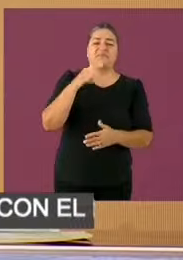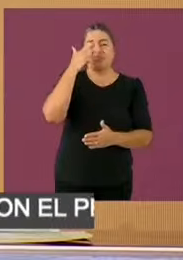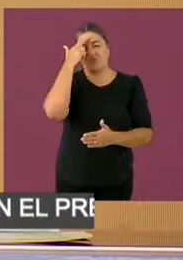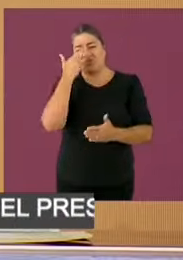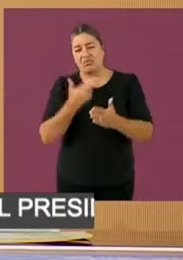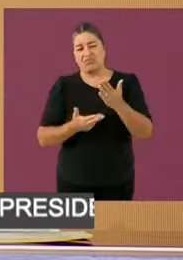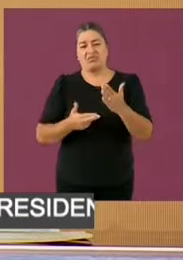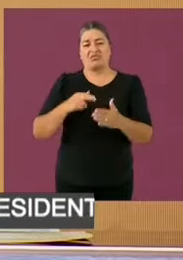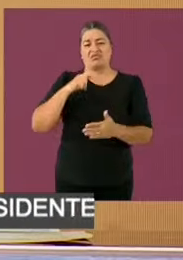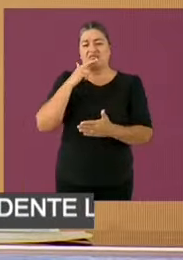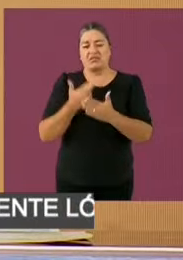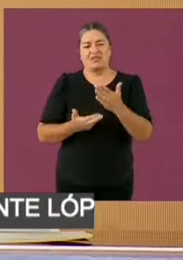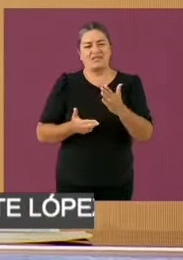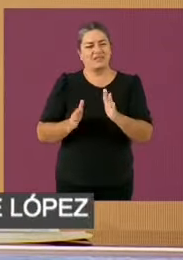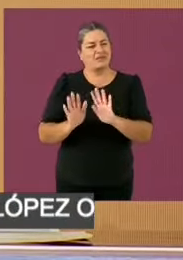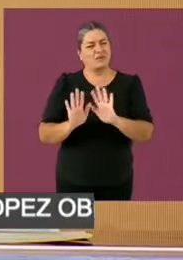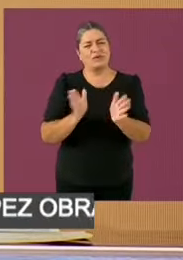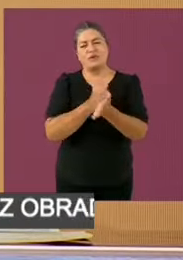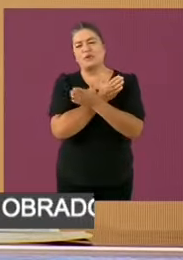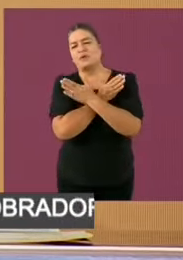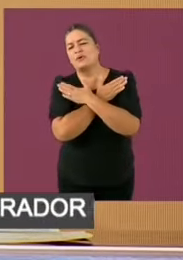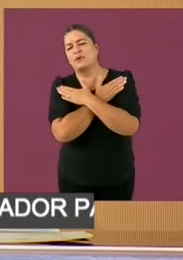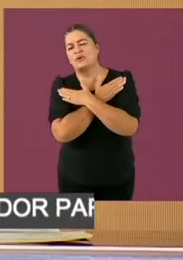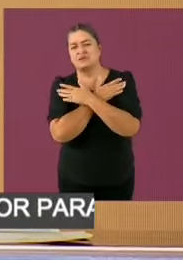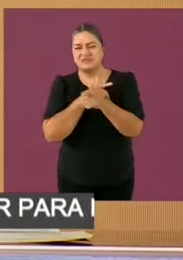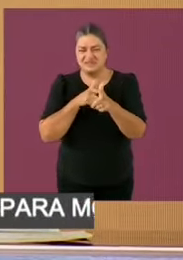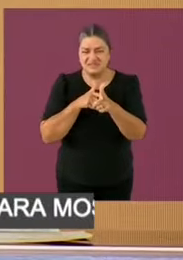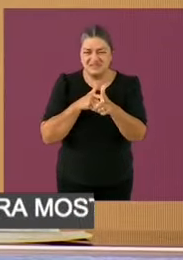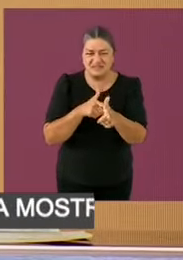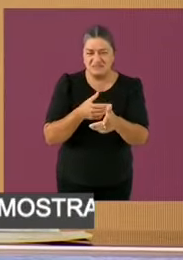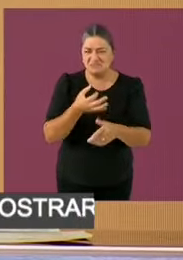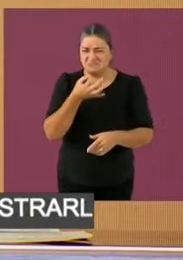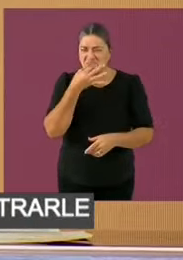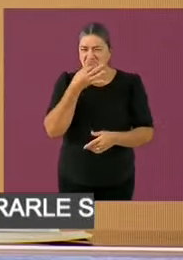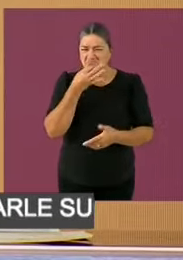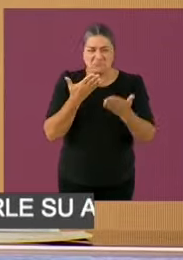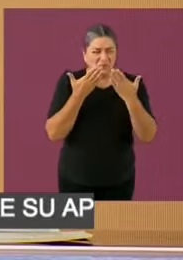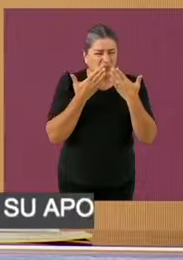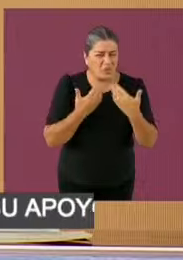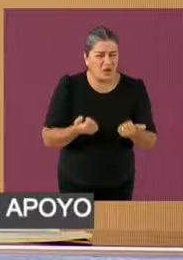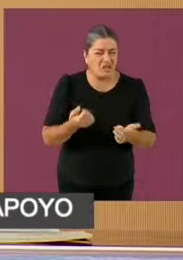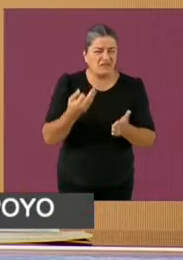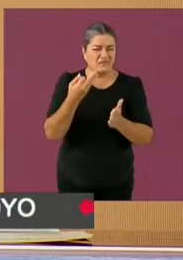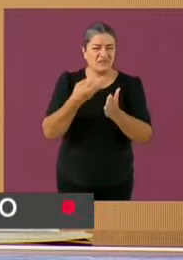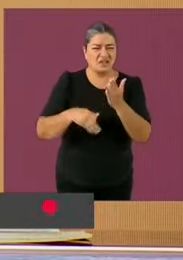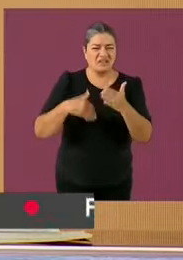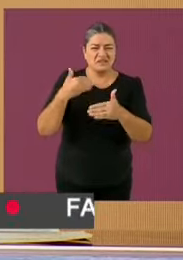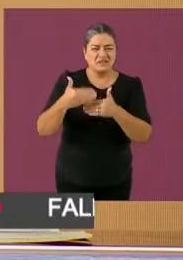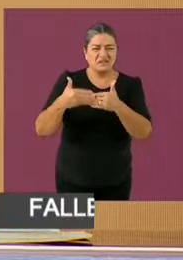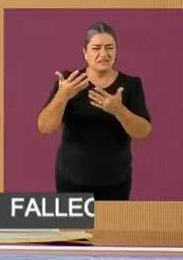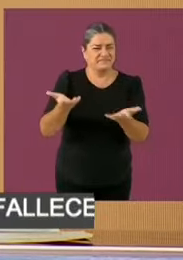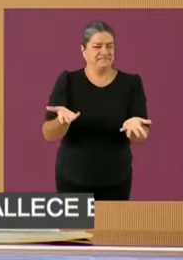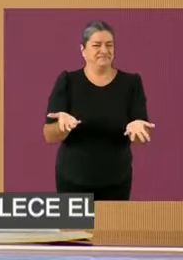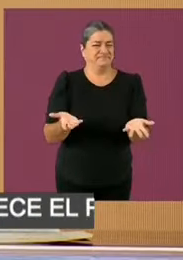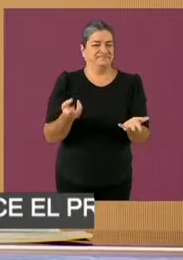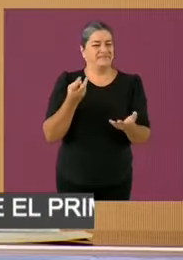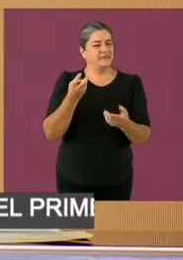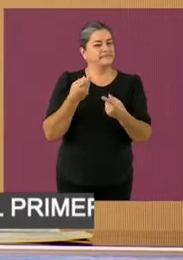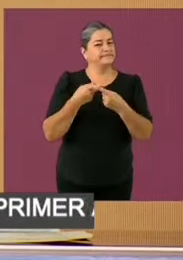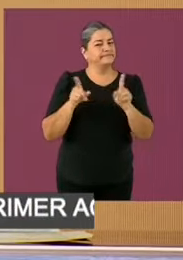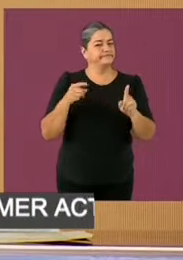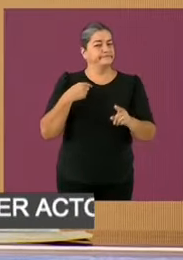que construyamos un México donde pongamos fin a la violencia, pero sobre todo que le apostemos a la salud y a la educación.